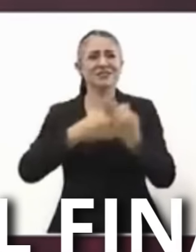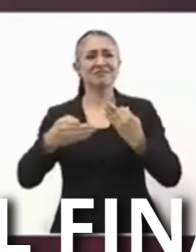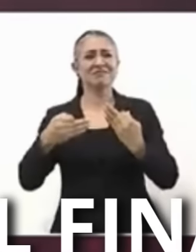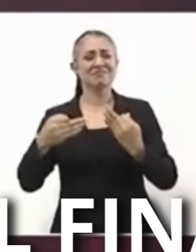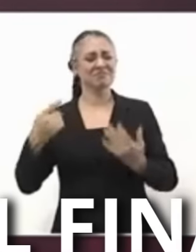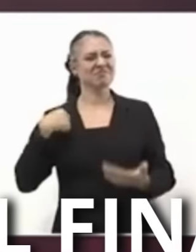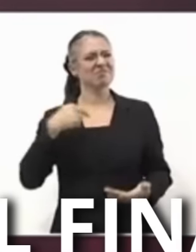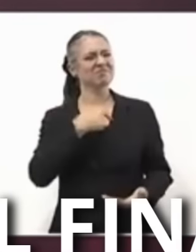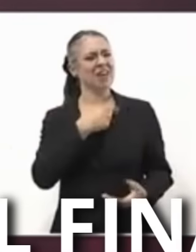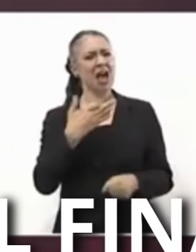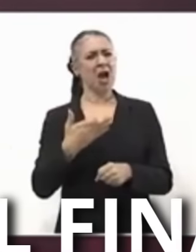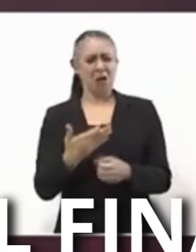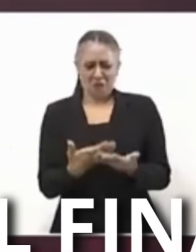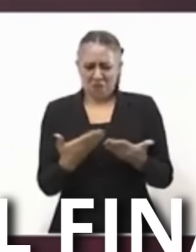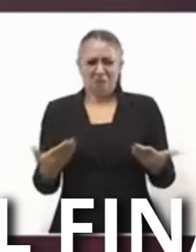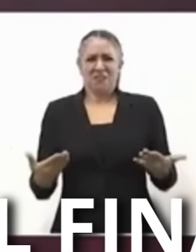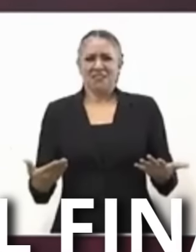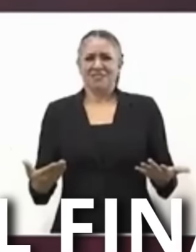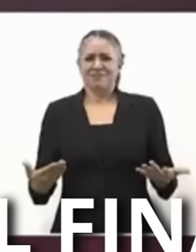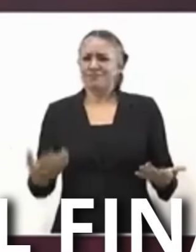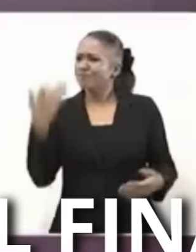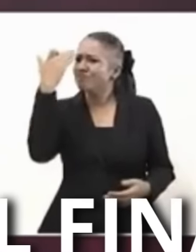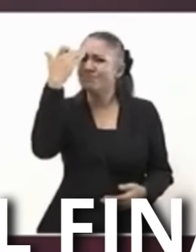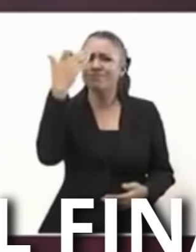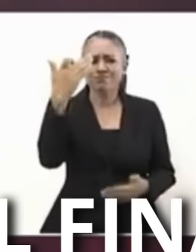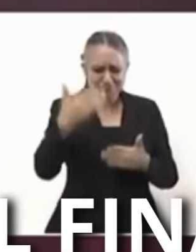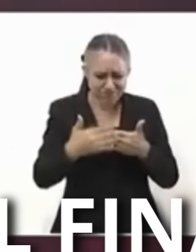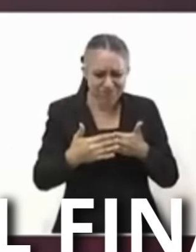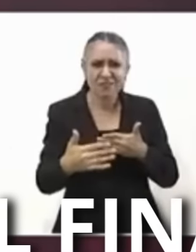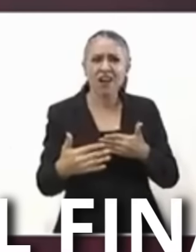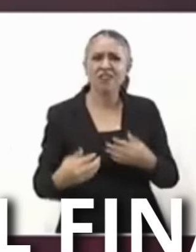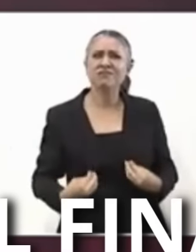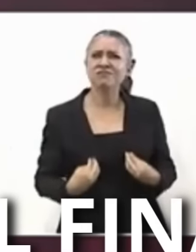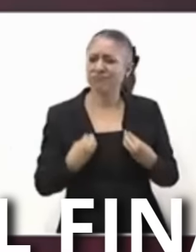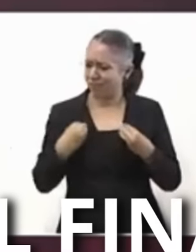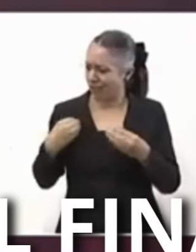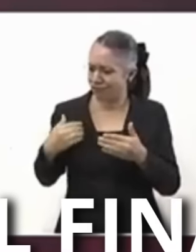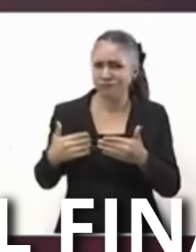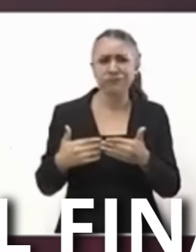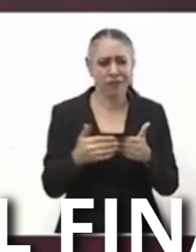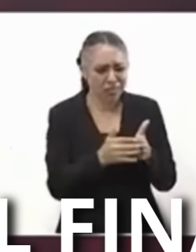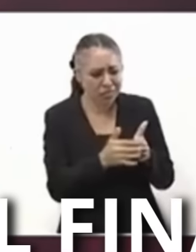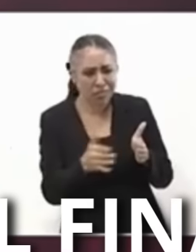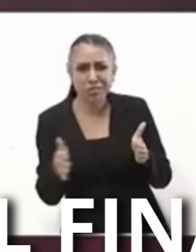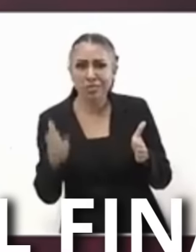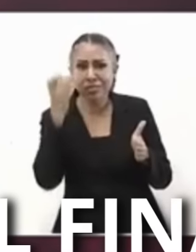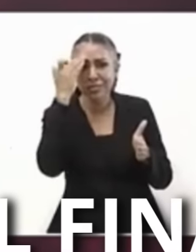Estamos viviendo tiempos Extraordinarios en nuestro país